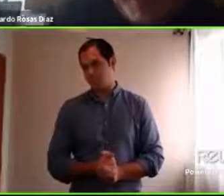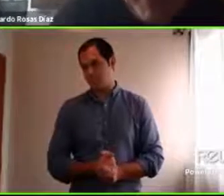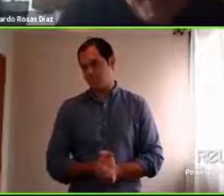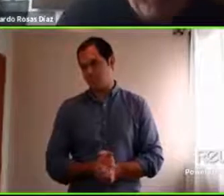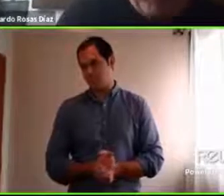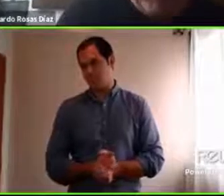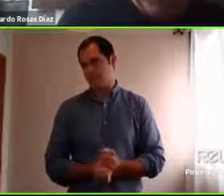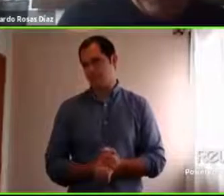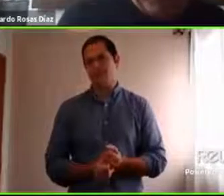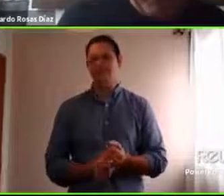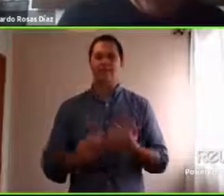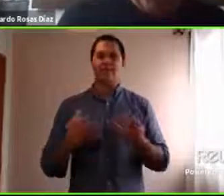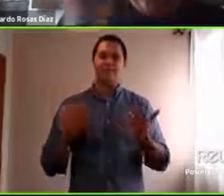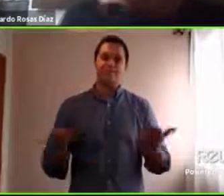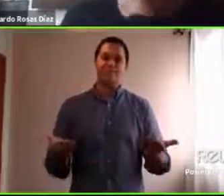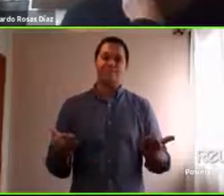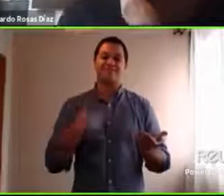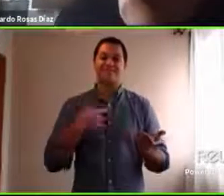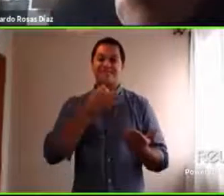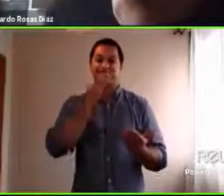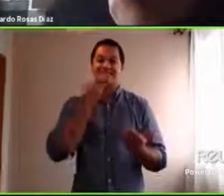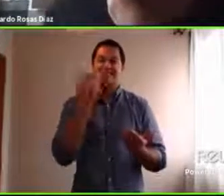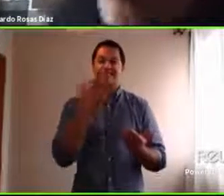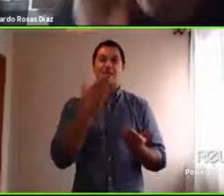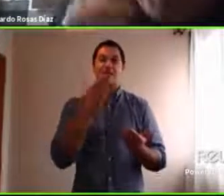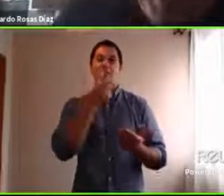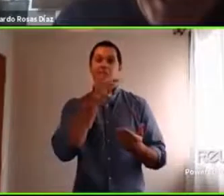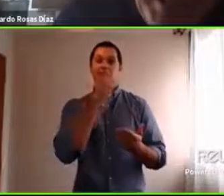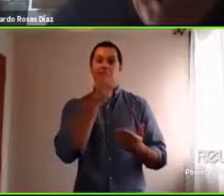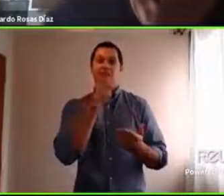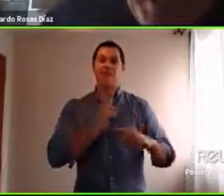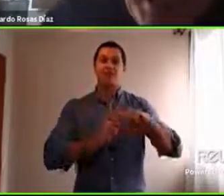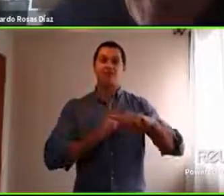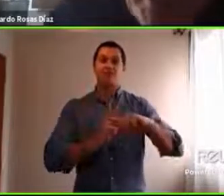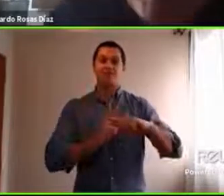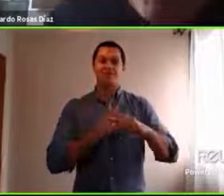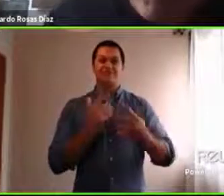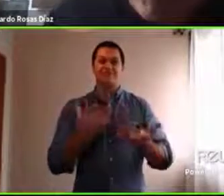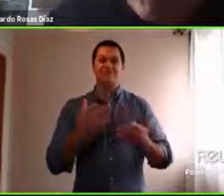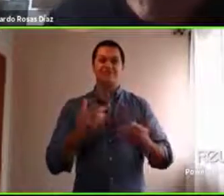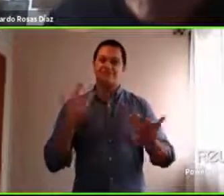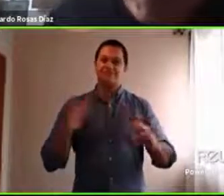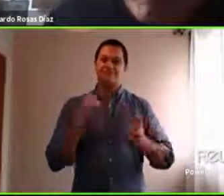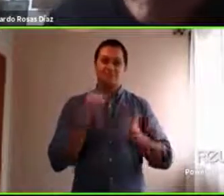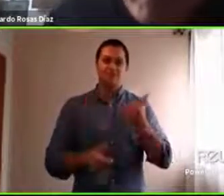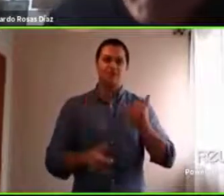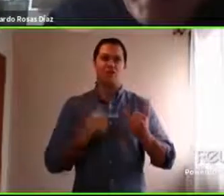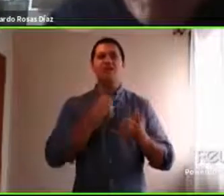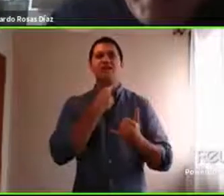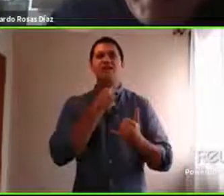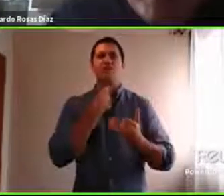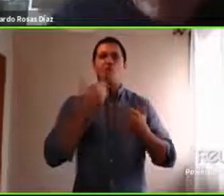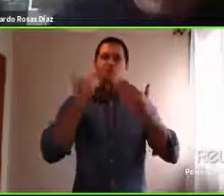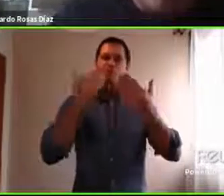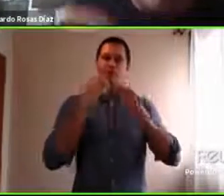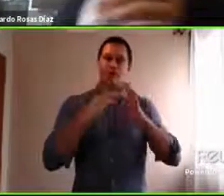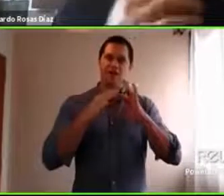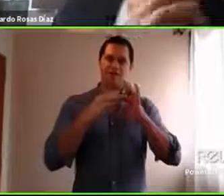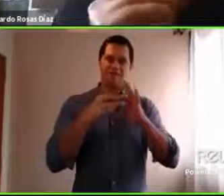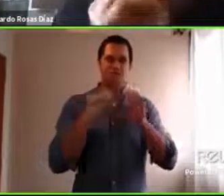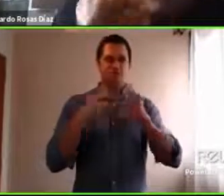optimista y auspiciadoras palabras vamos a terminar les queremos agradecer muchísimo Jimena y Bárbara por este